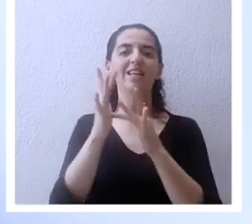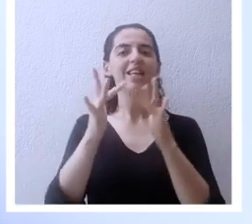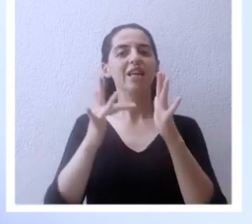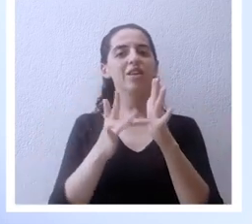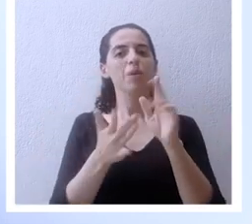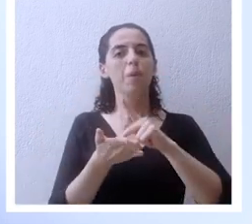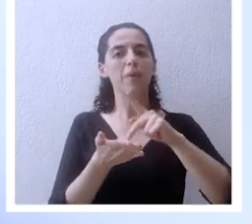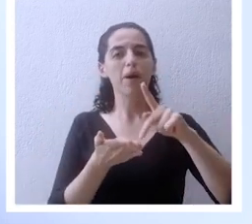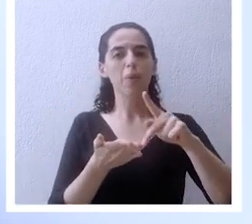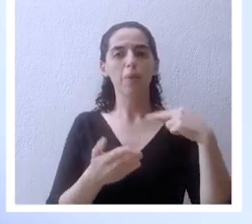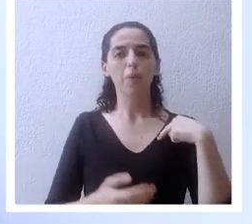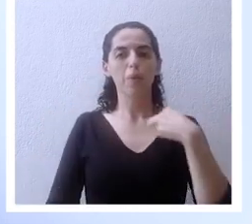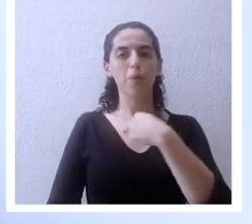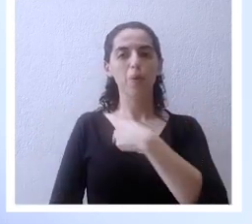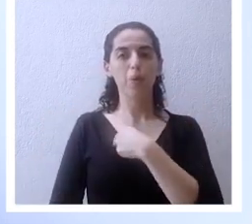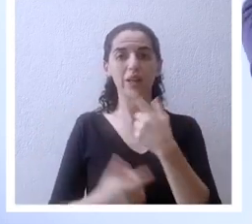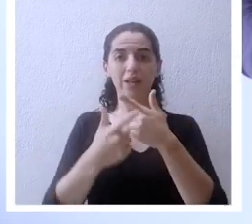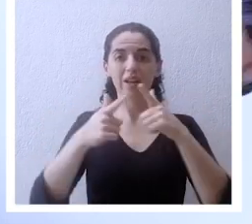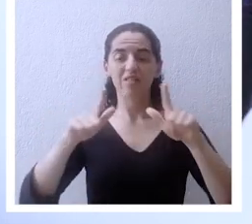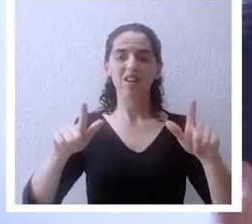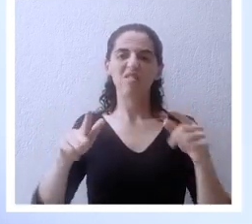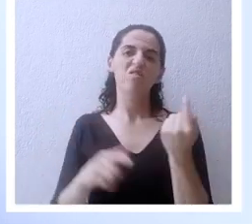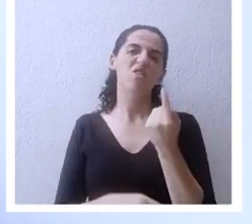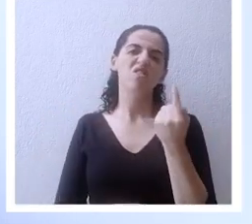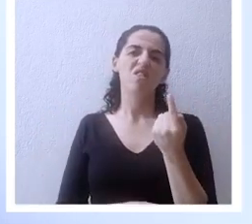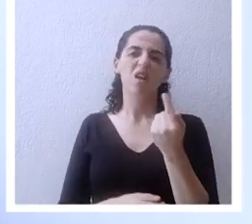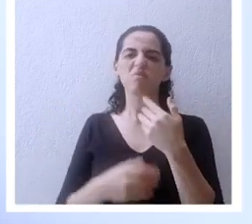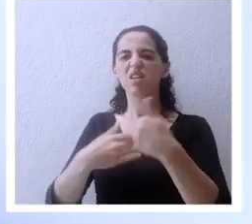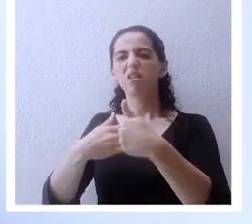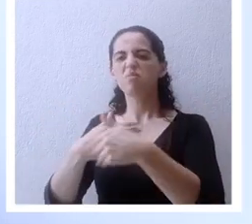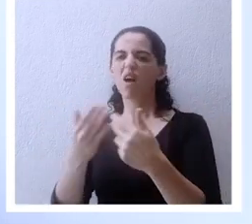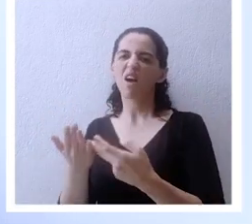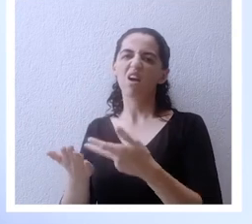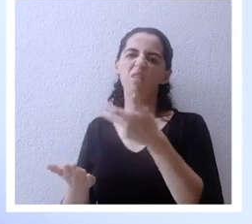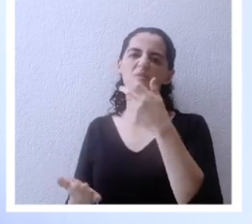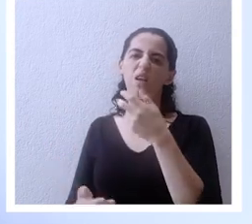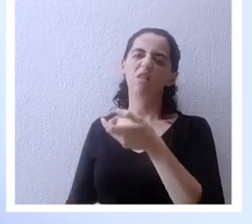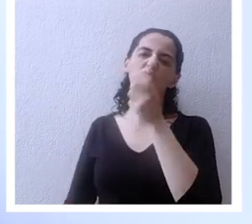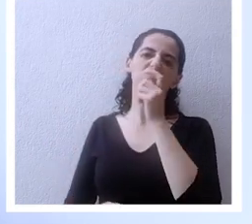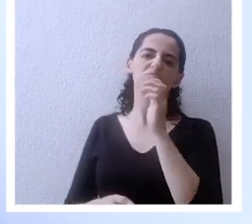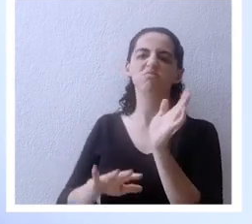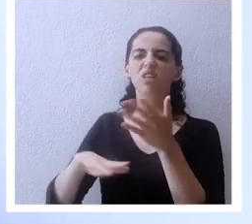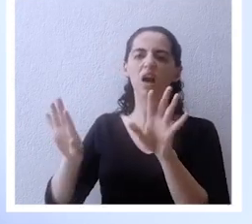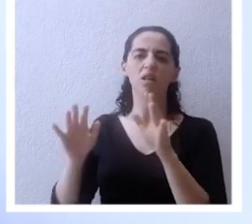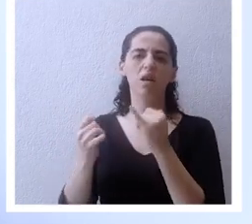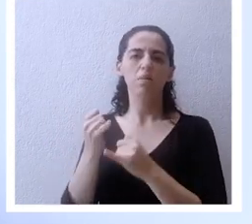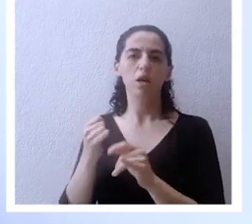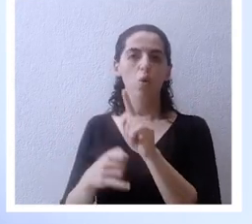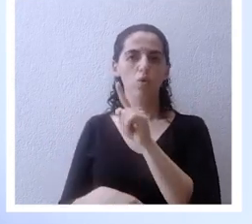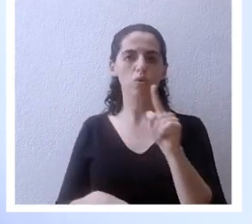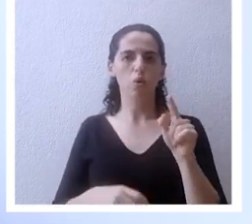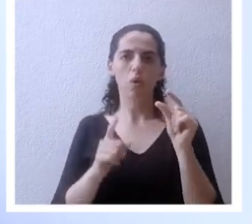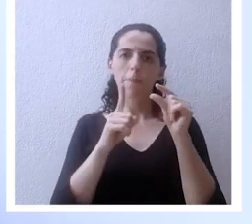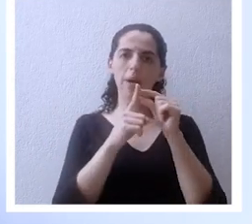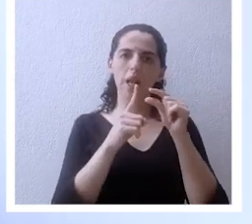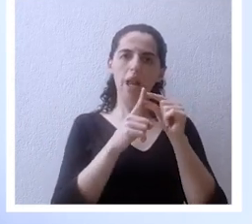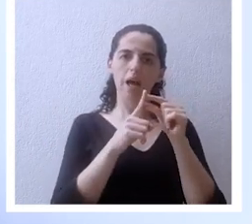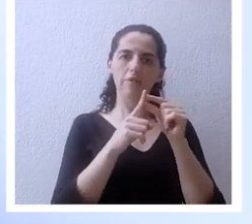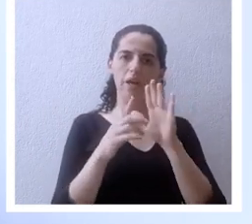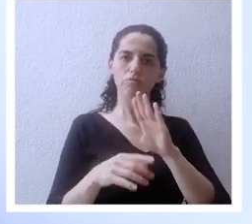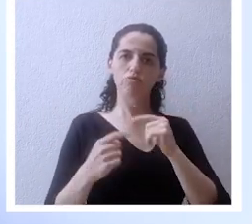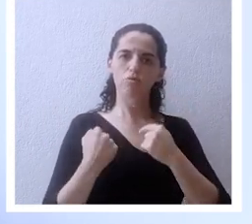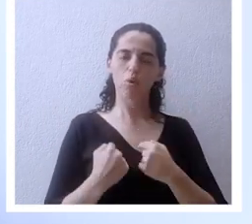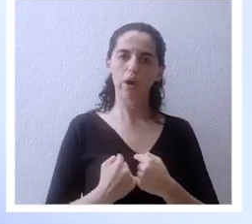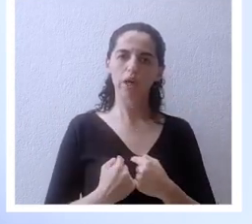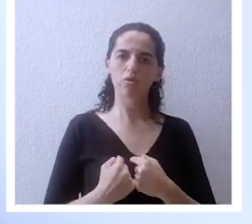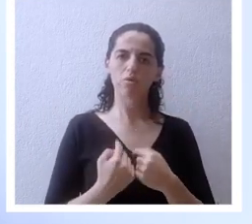libertad no es simplemente tomar el pan y el vino y bueno ya pasó el ritual no, no, no la palabra que debe haber en tu corazón es libertad